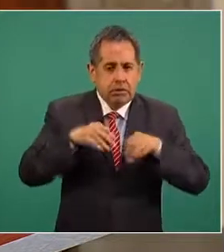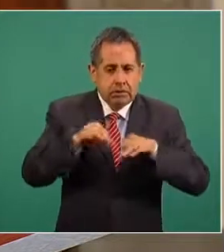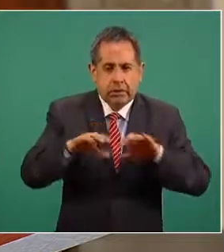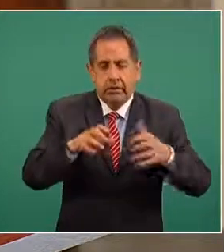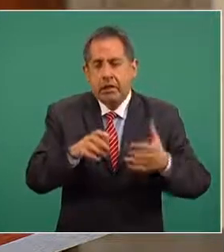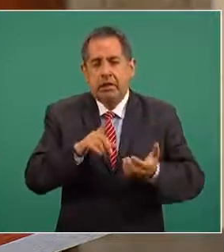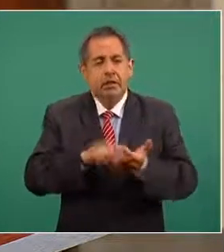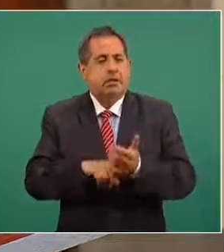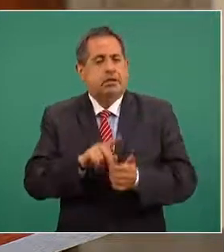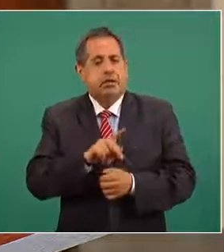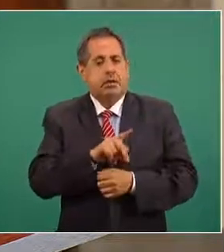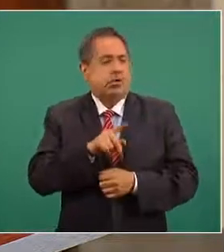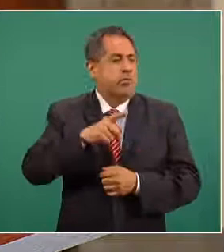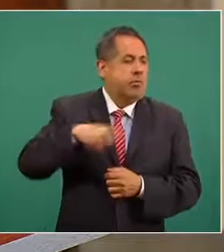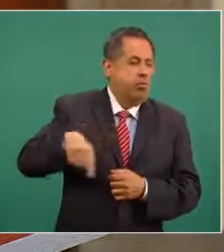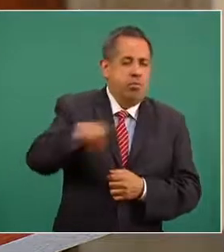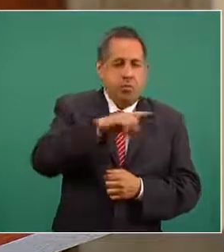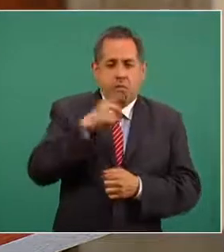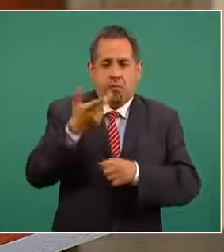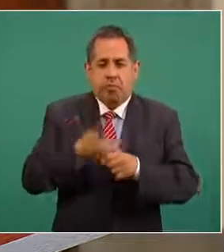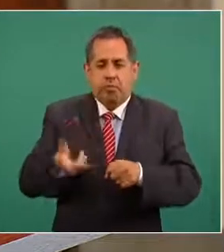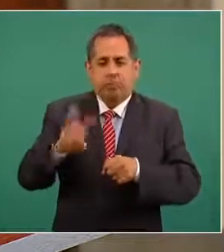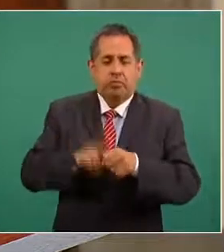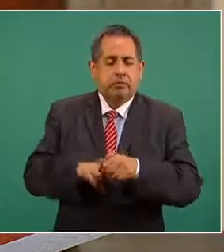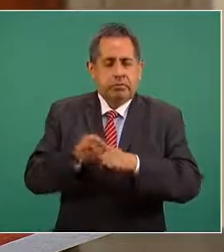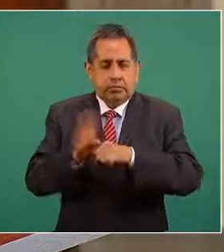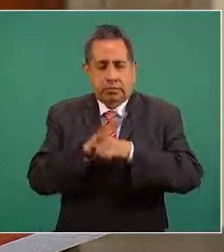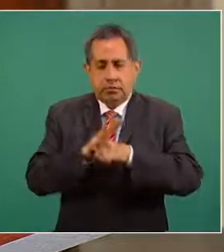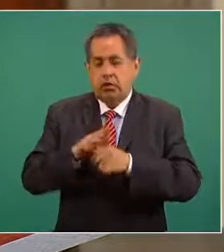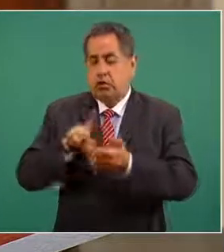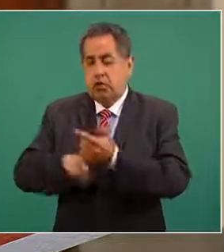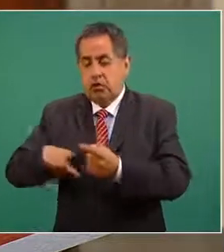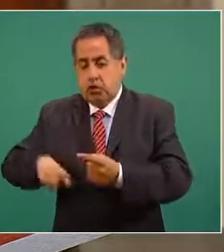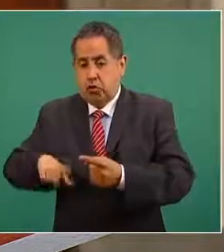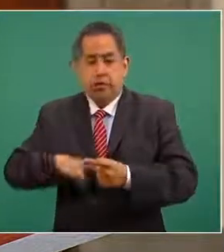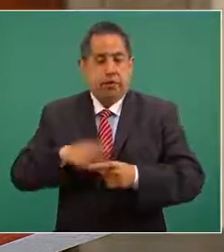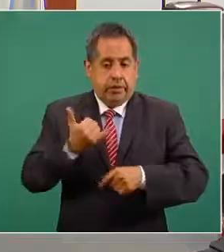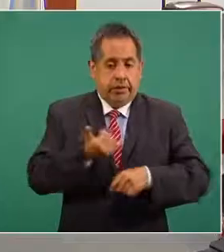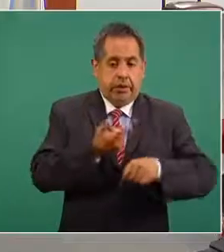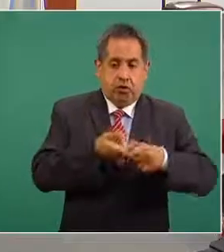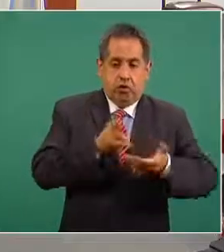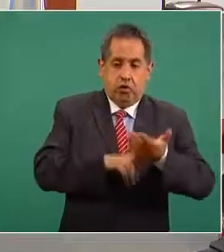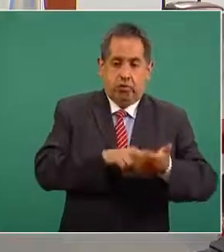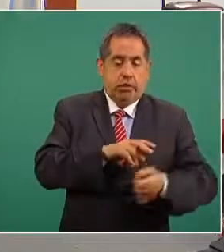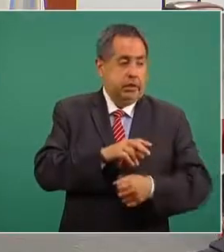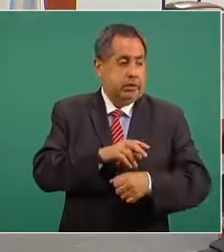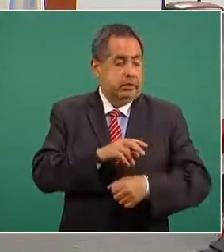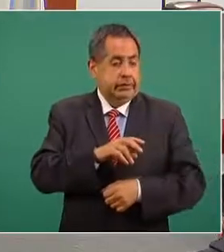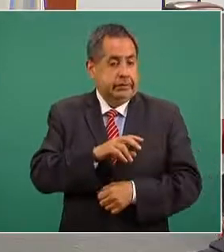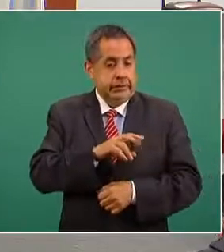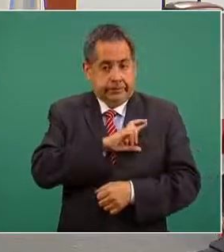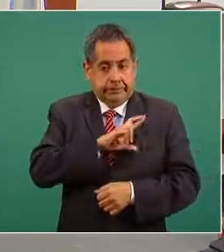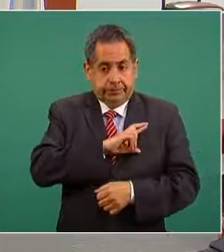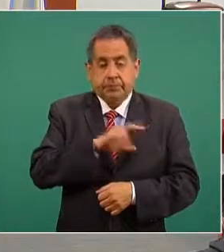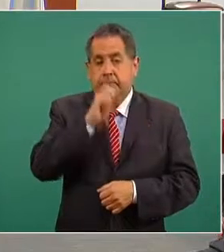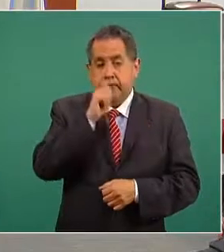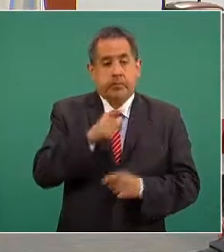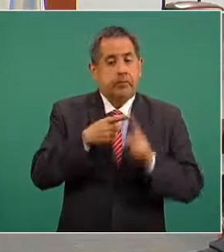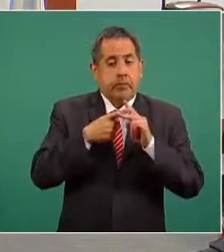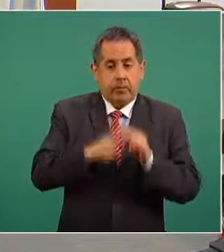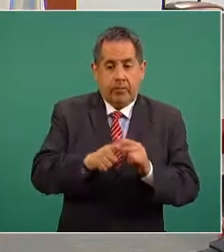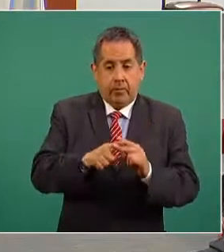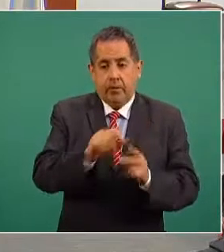salud de hospitales COVID repito del sector público y del sector privado empezamos la vacunación con